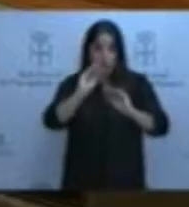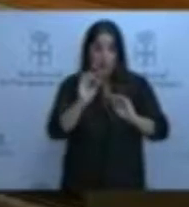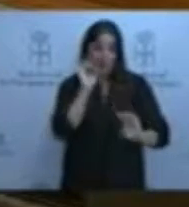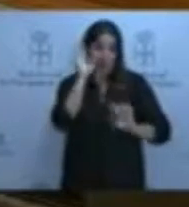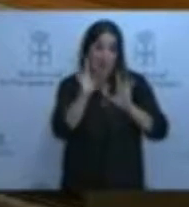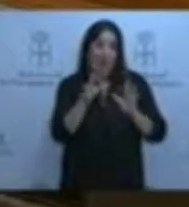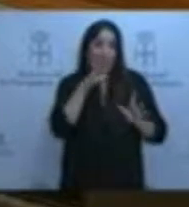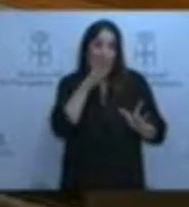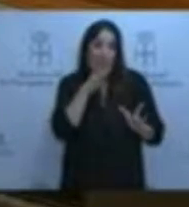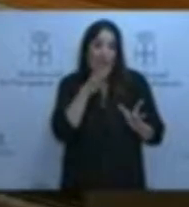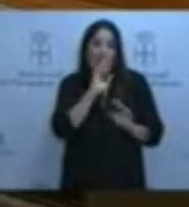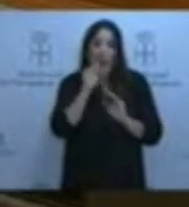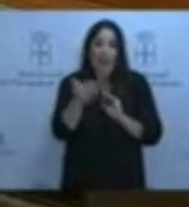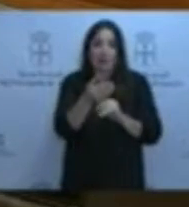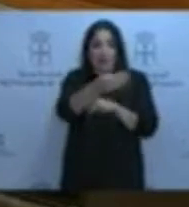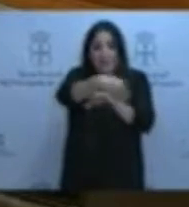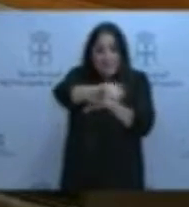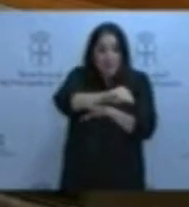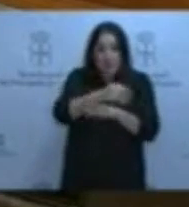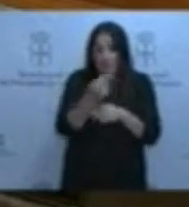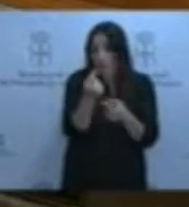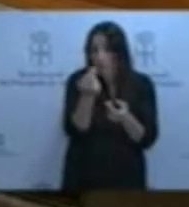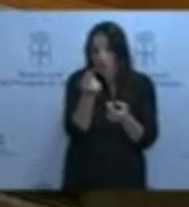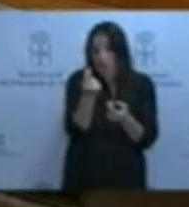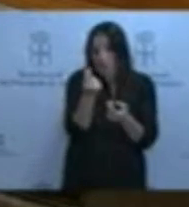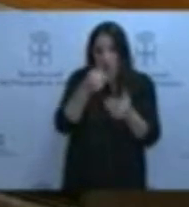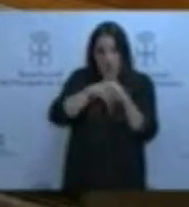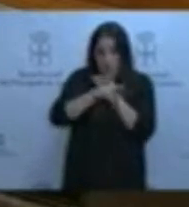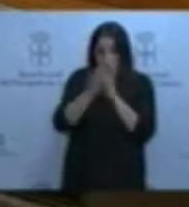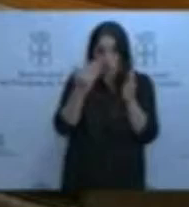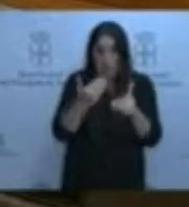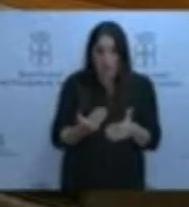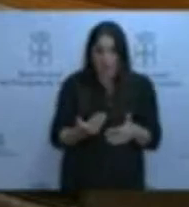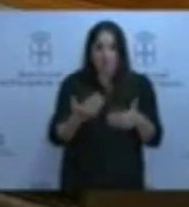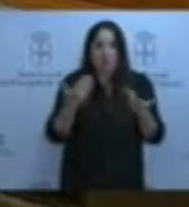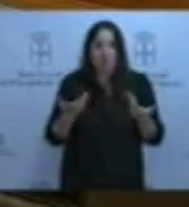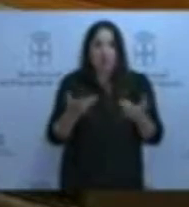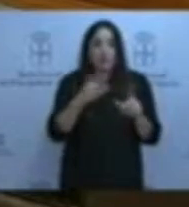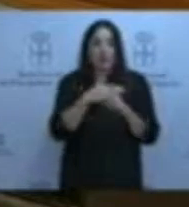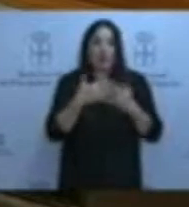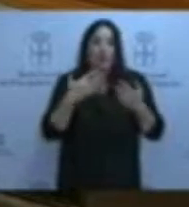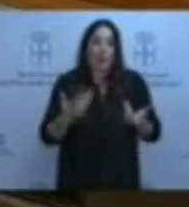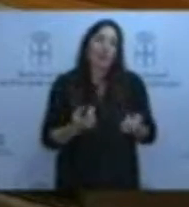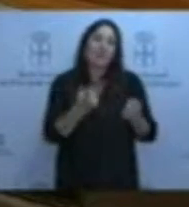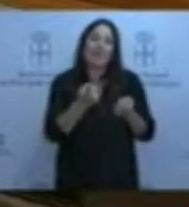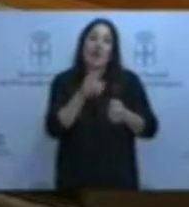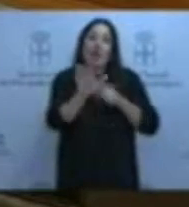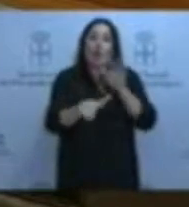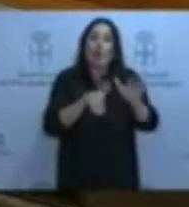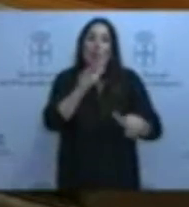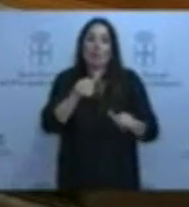guardería en sin apenas medios. El caso lleé que hubieron de registrarse una convocatoria de